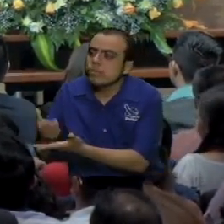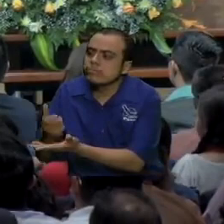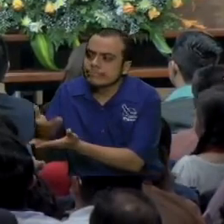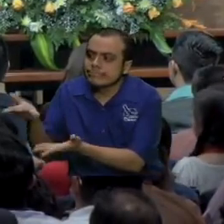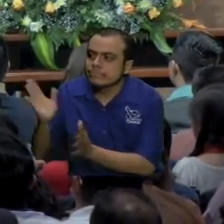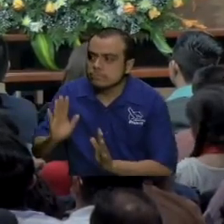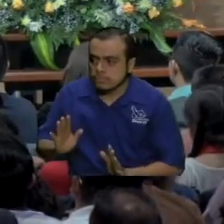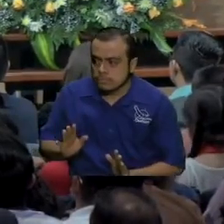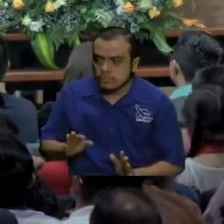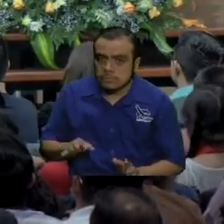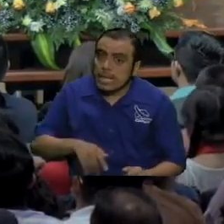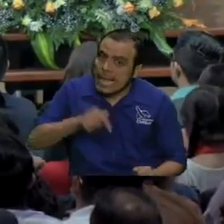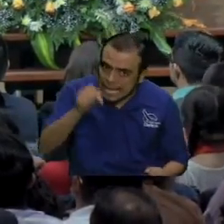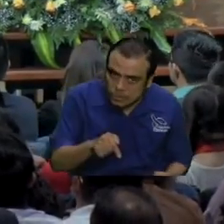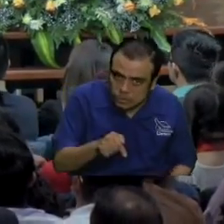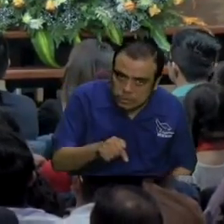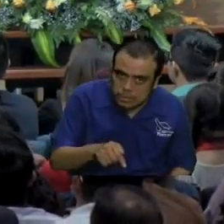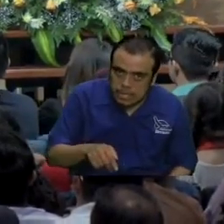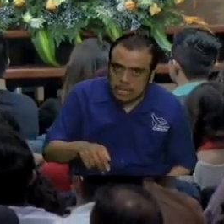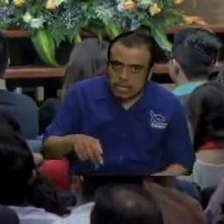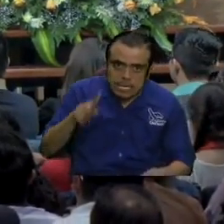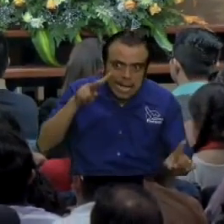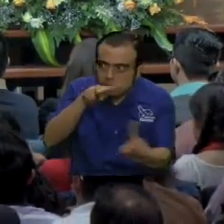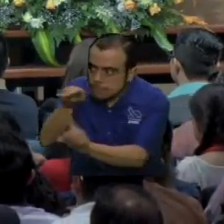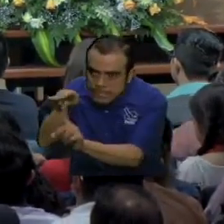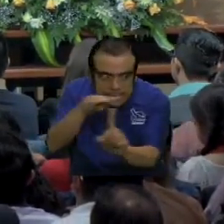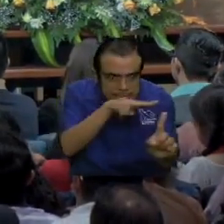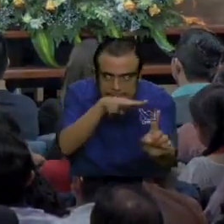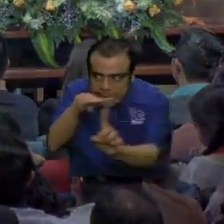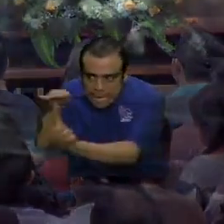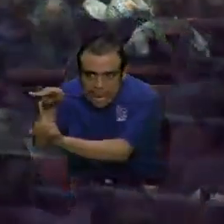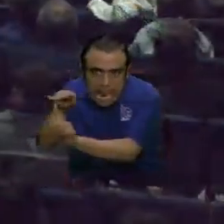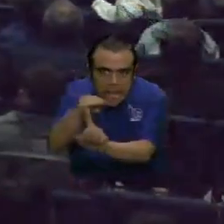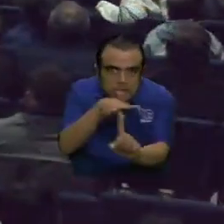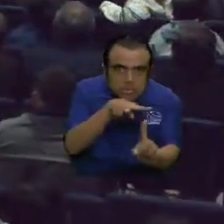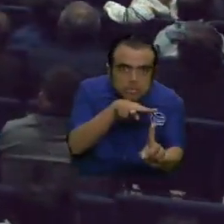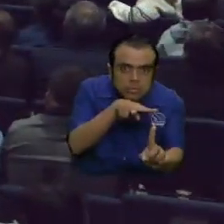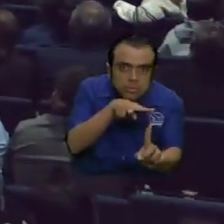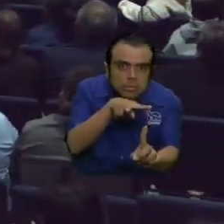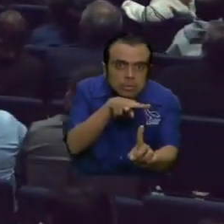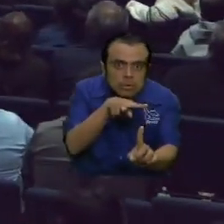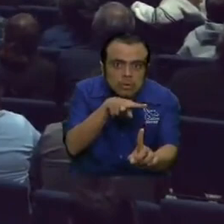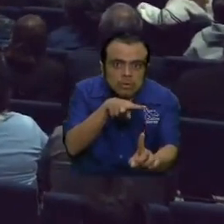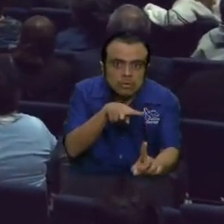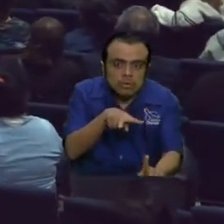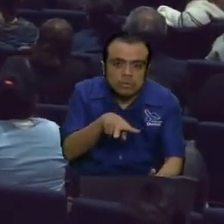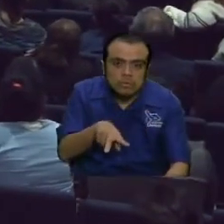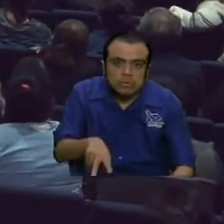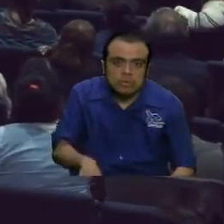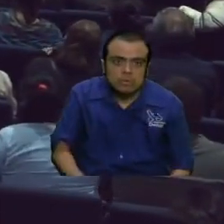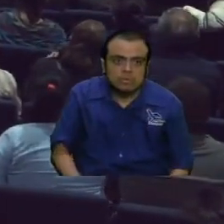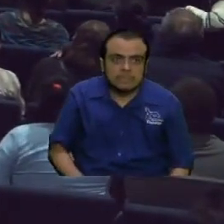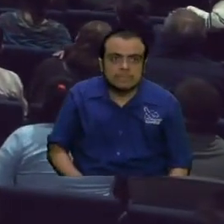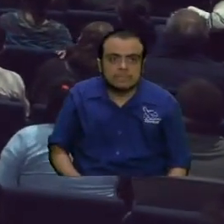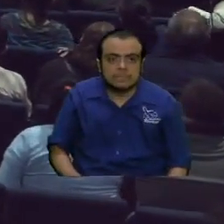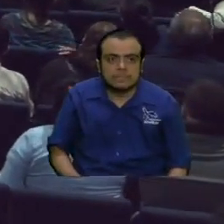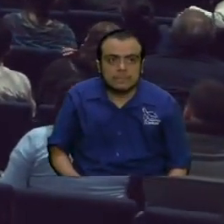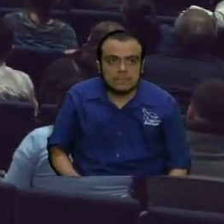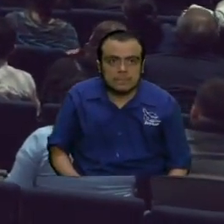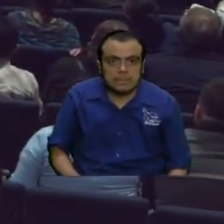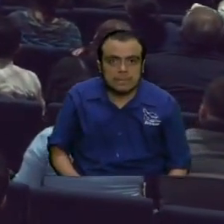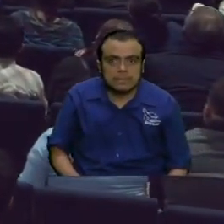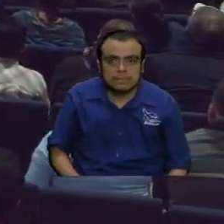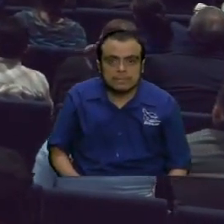hermano eso ya es el control total en México están con la camisa levantada muchos quedan pero ellos son 130 millones de